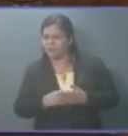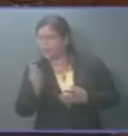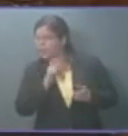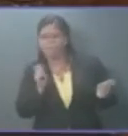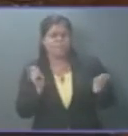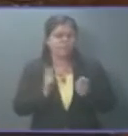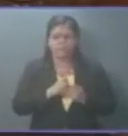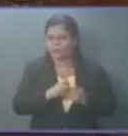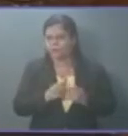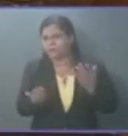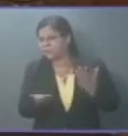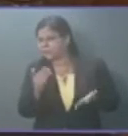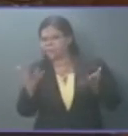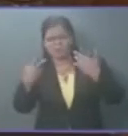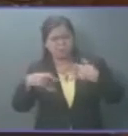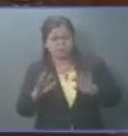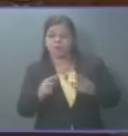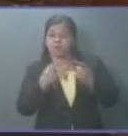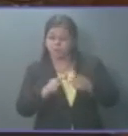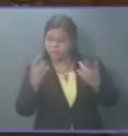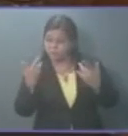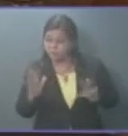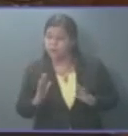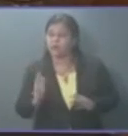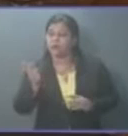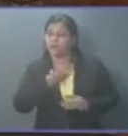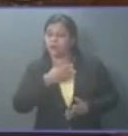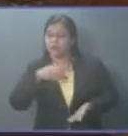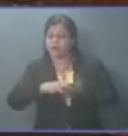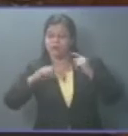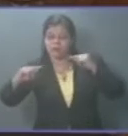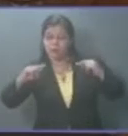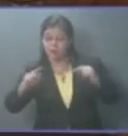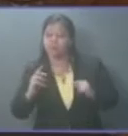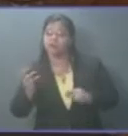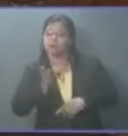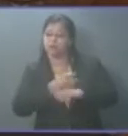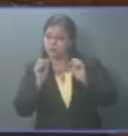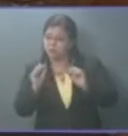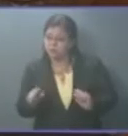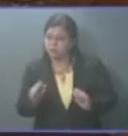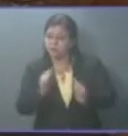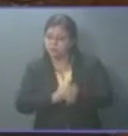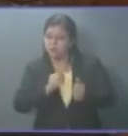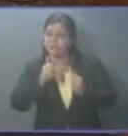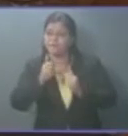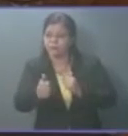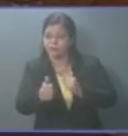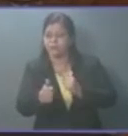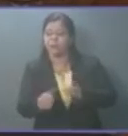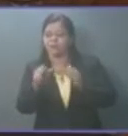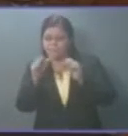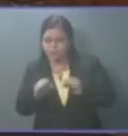él, le puede parecer lo que quiera, pero él es el Estado que ha permitido poder avanzar, poder